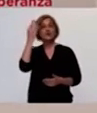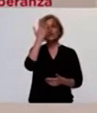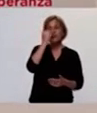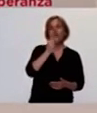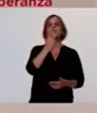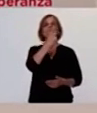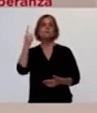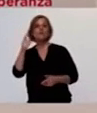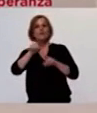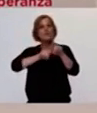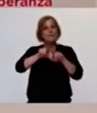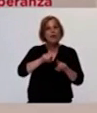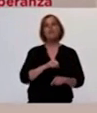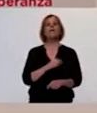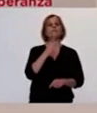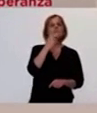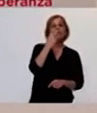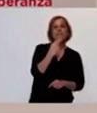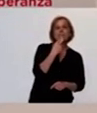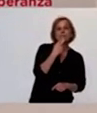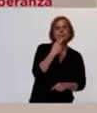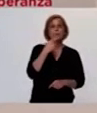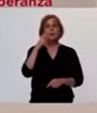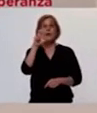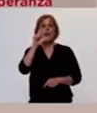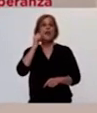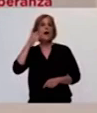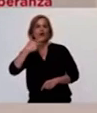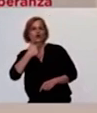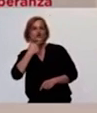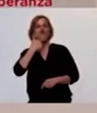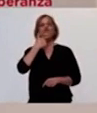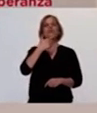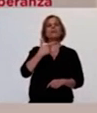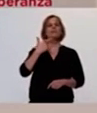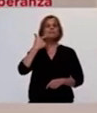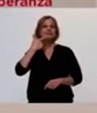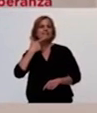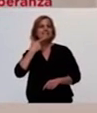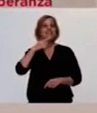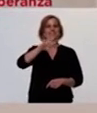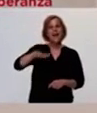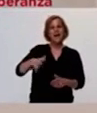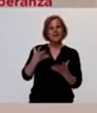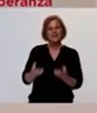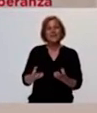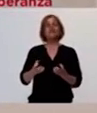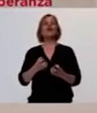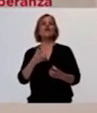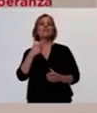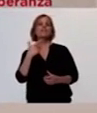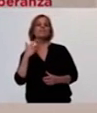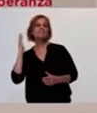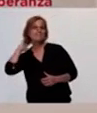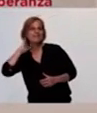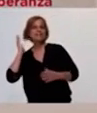19 en General Lagos, 17 en Arroyo Seco, 16 en Sunchales, 15 en